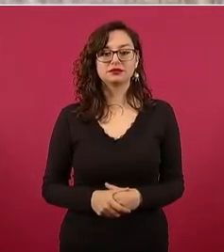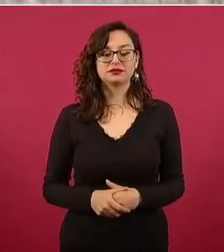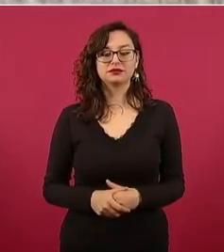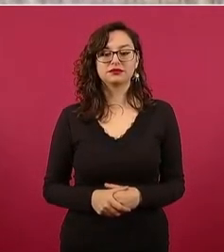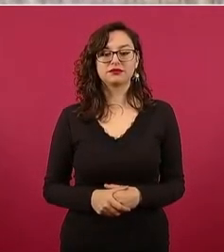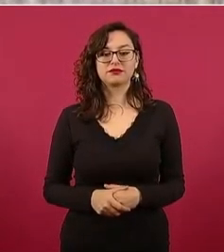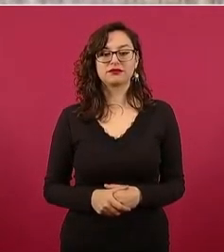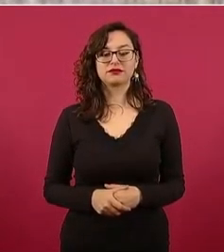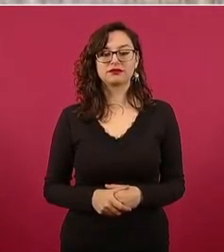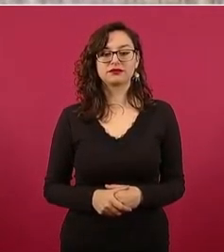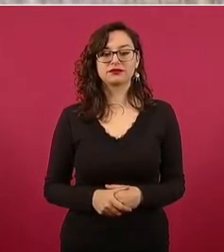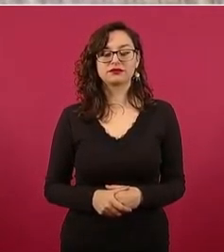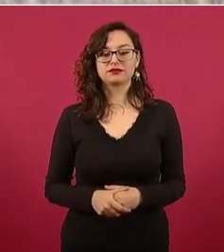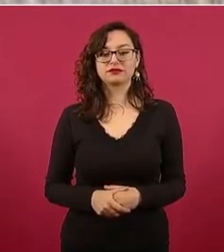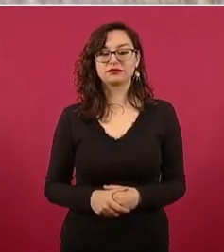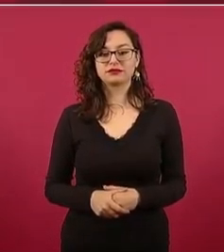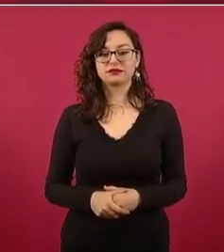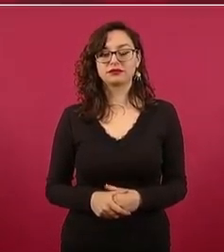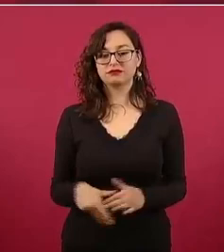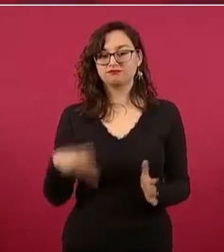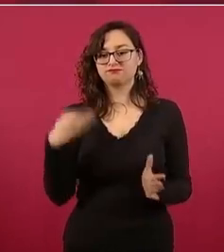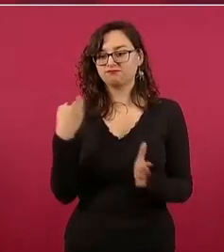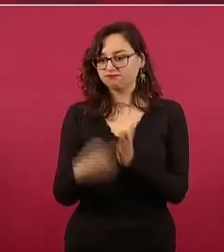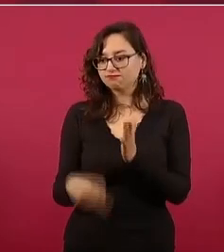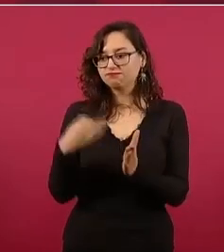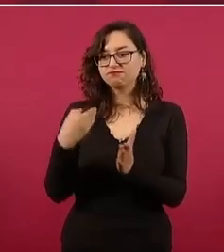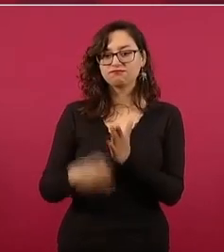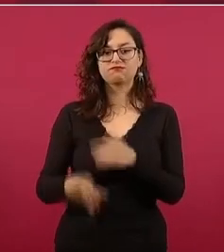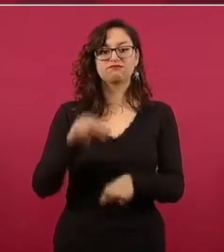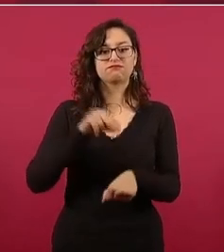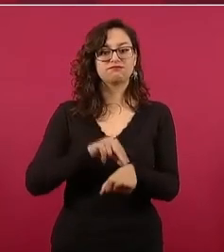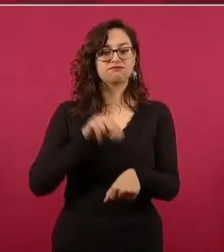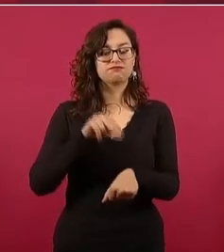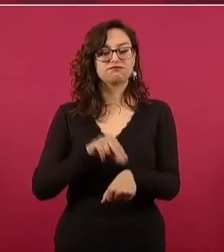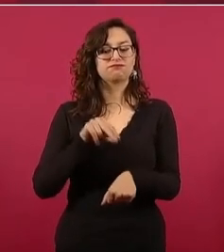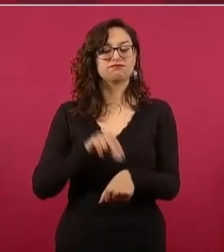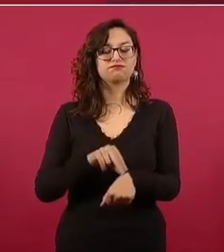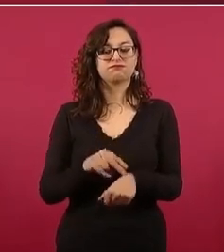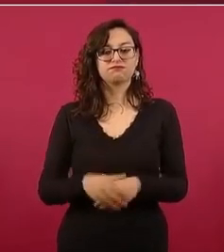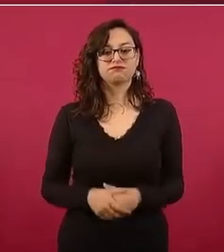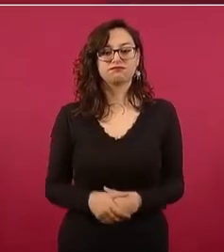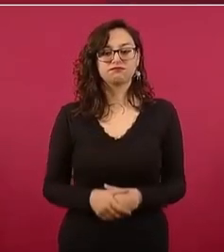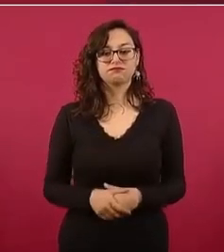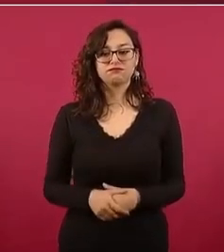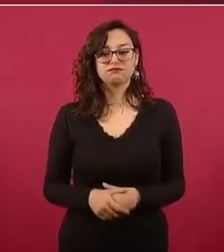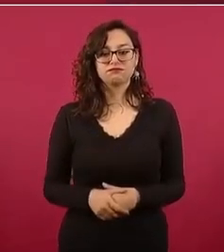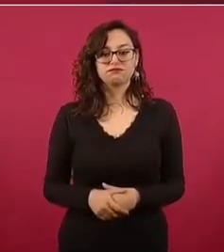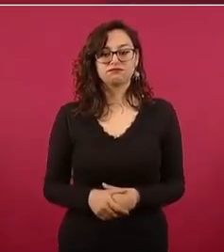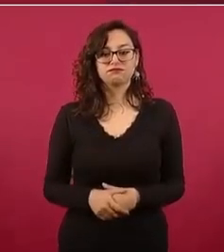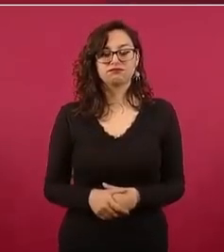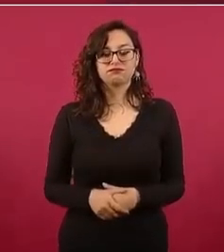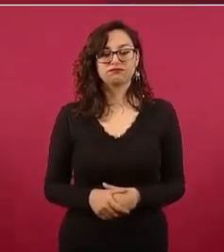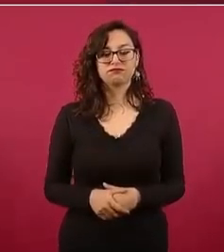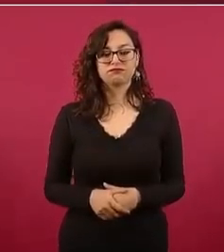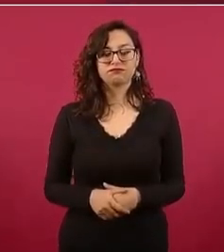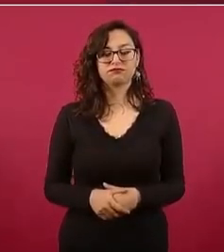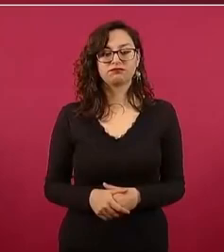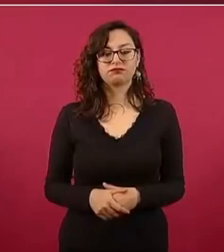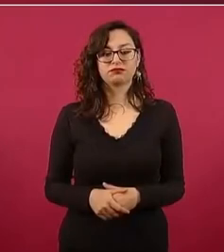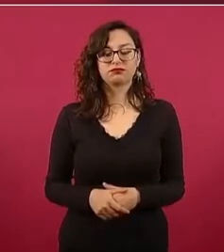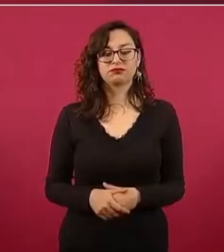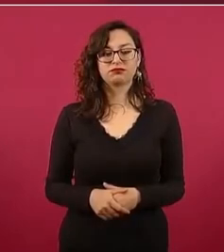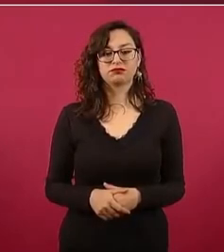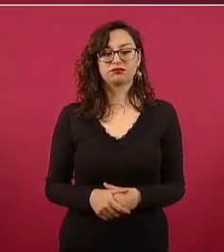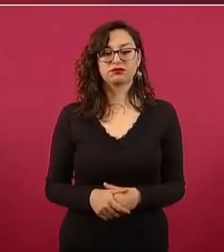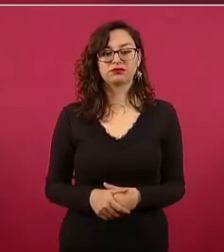no tenemos los médicos que necesitamos y no se trata aquí de que me contesten o sea